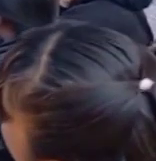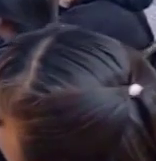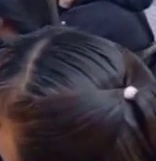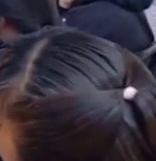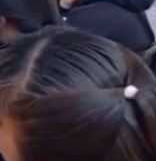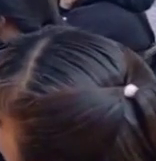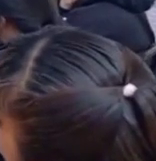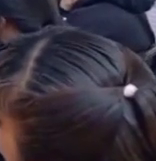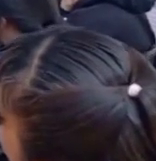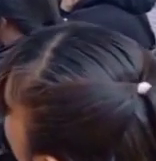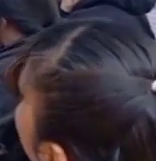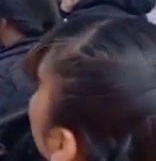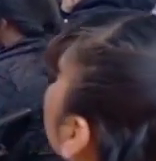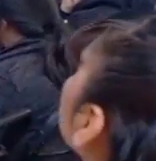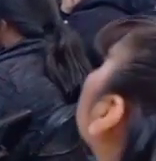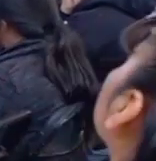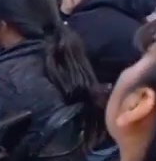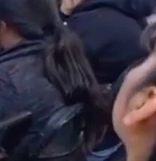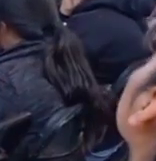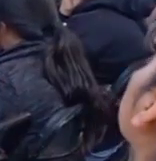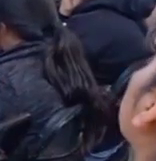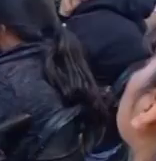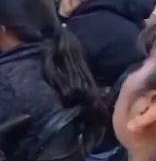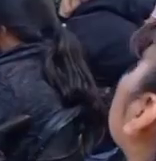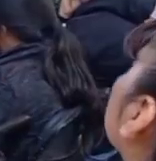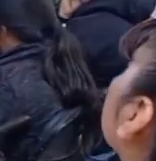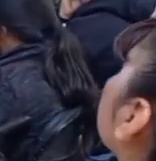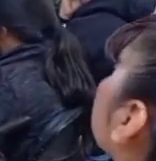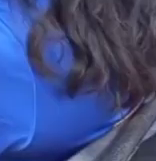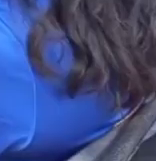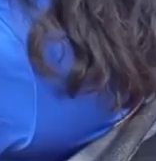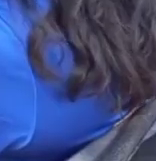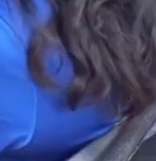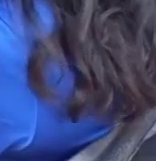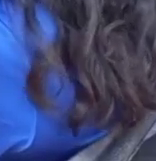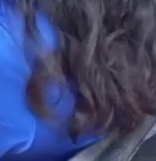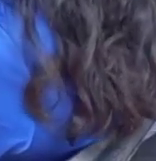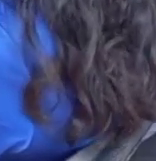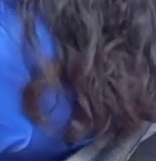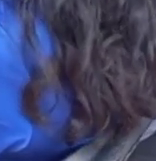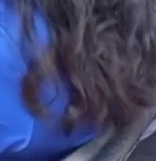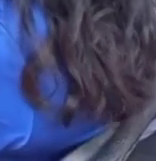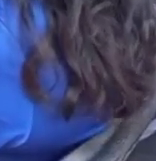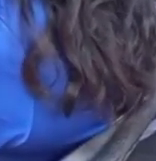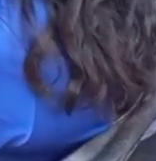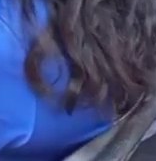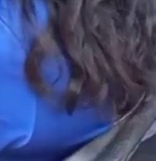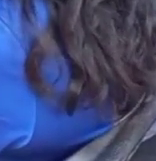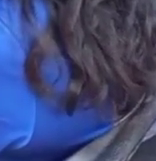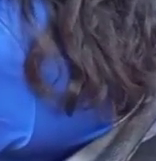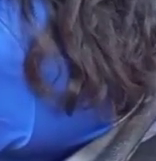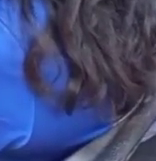18 de diciembre. En este sentido, señaló que estarán yendo algunas comisiones a las